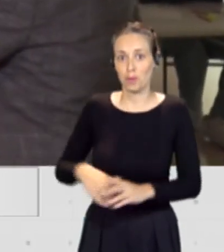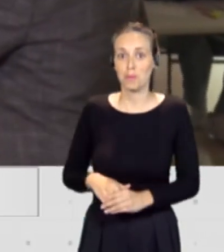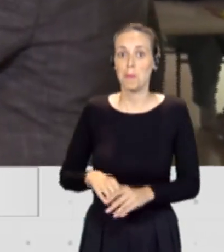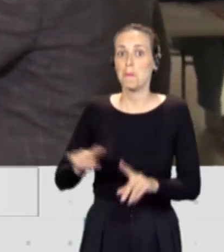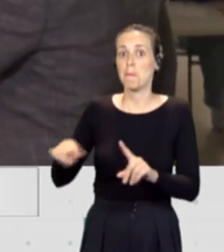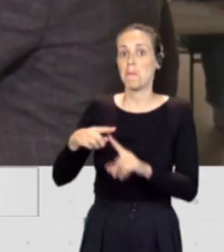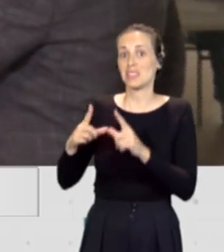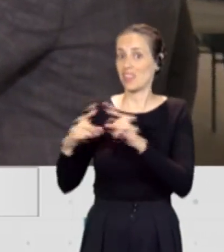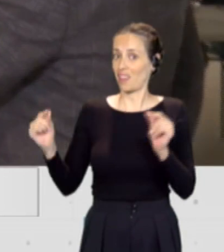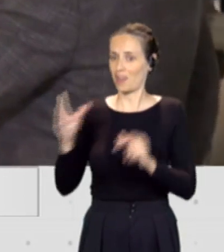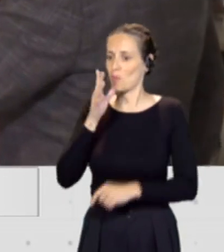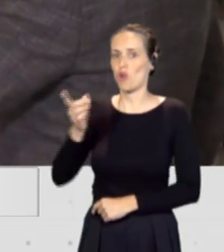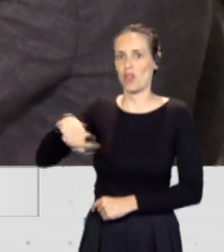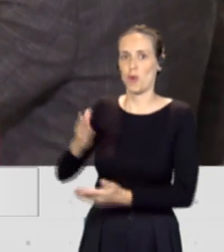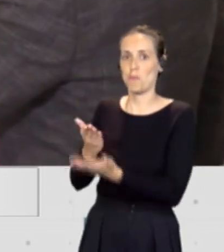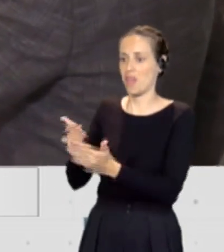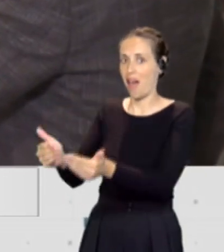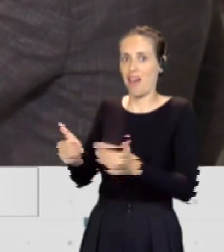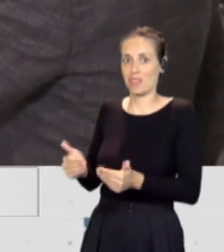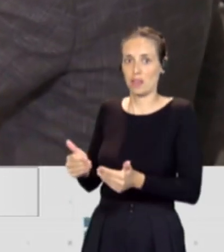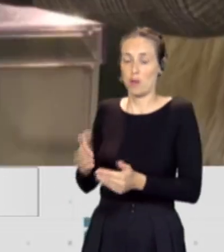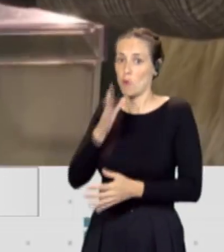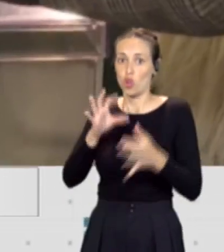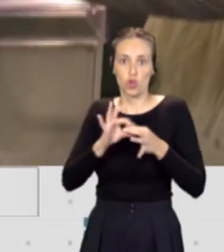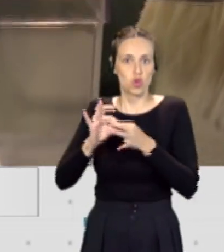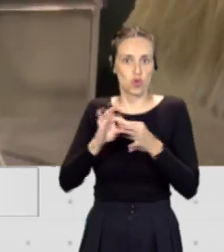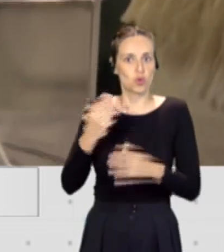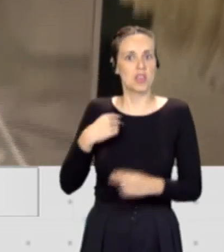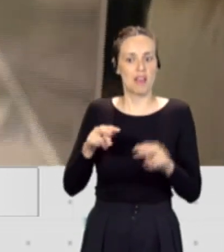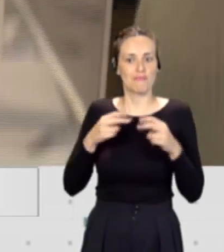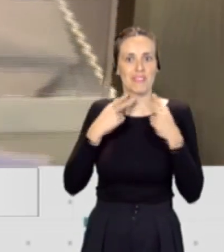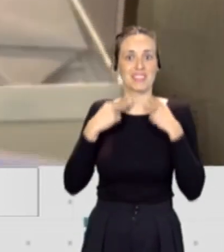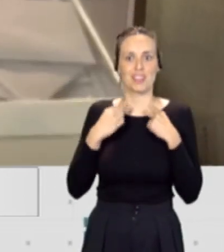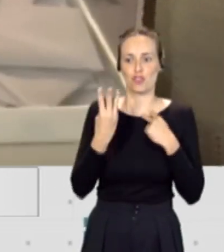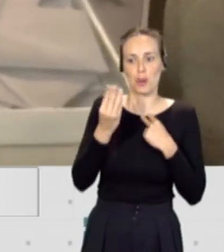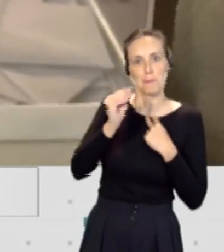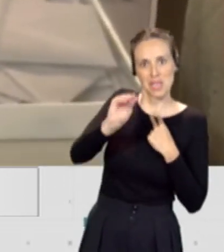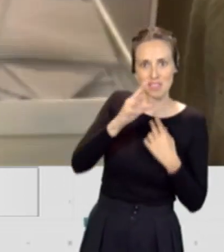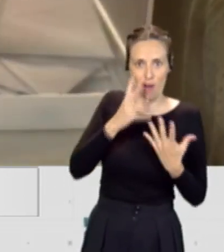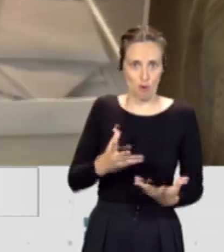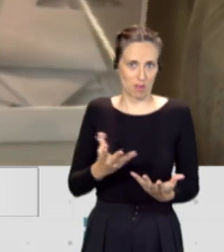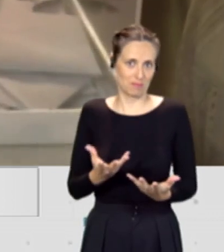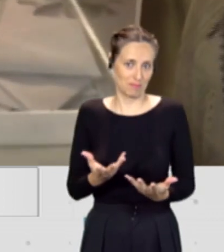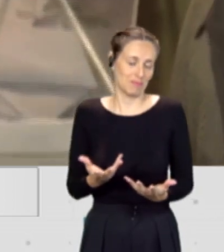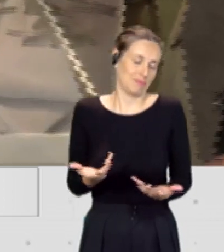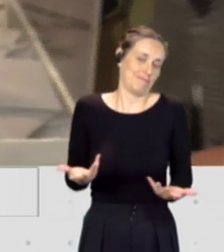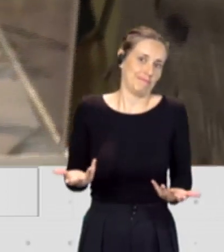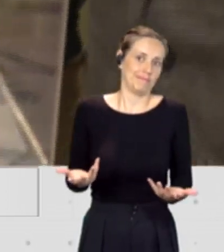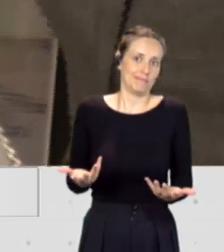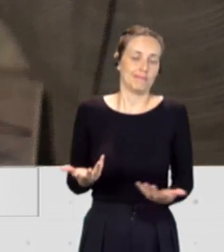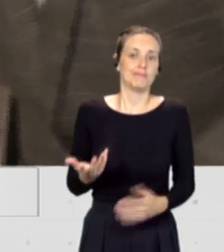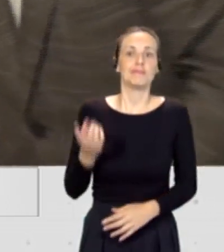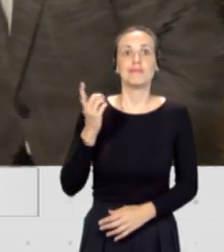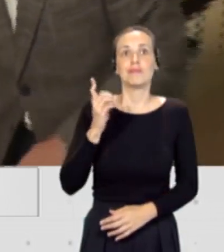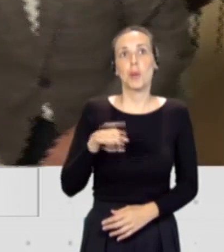Esquerra, que fue el que adelantó las elecciones. Jun ha subido en tres escaños en este momento, ¿no? Ayer noche también